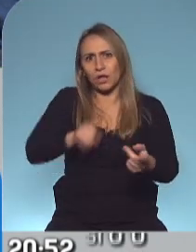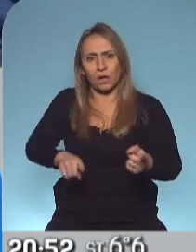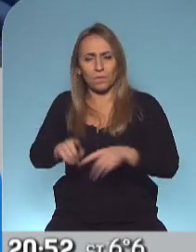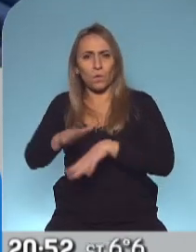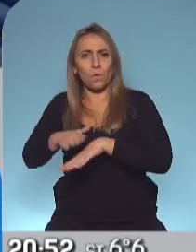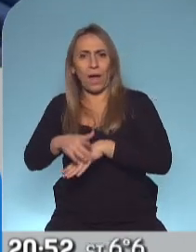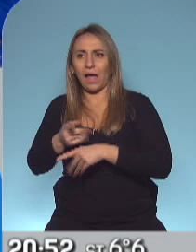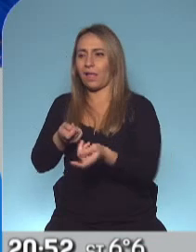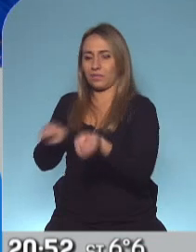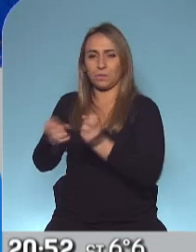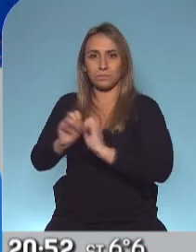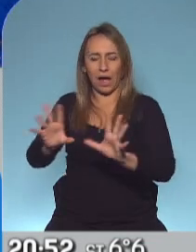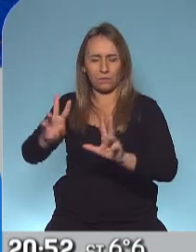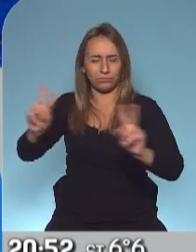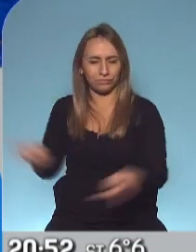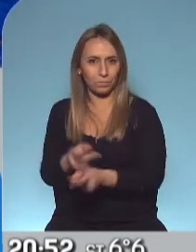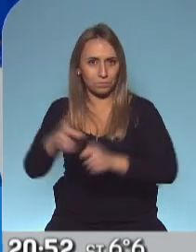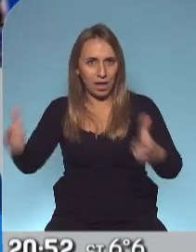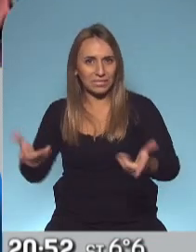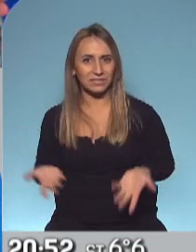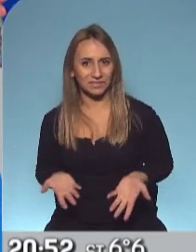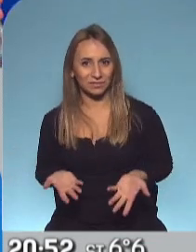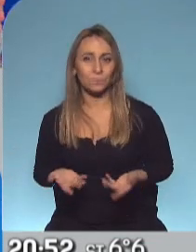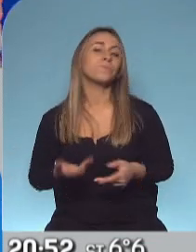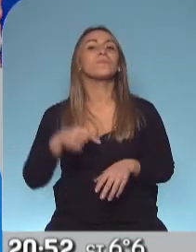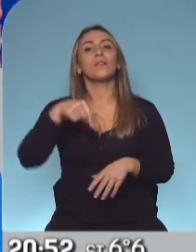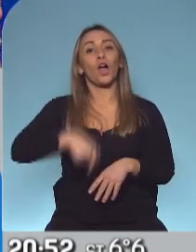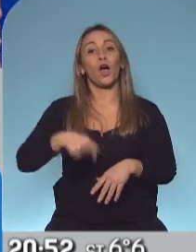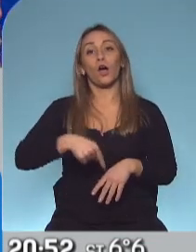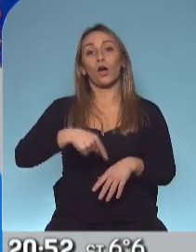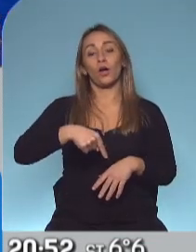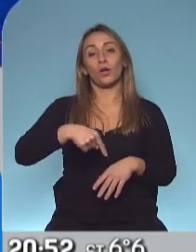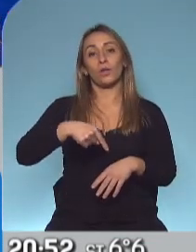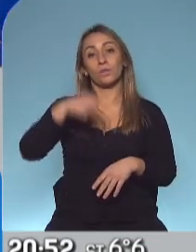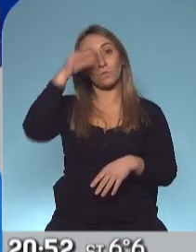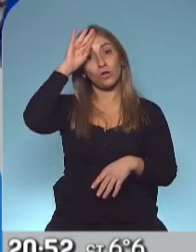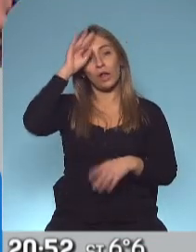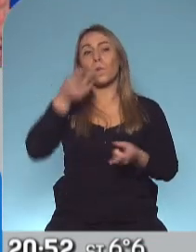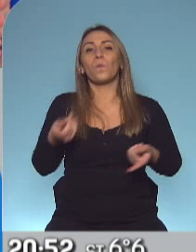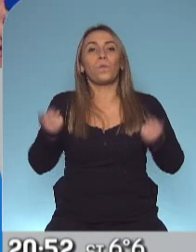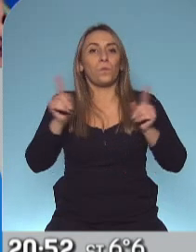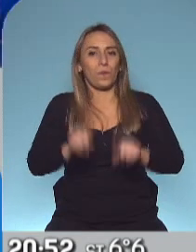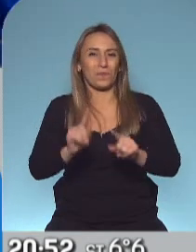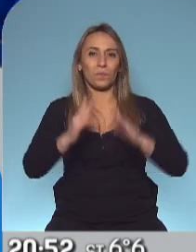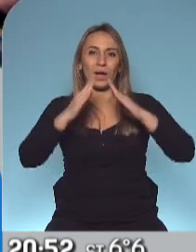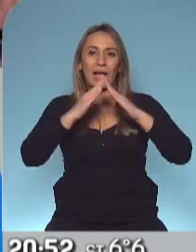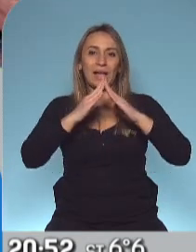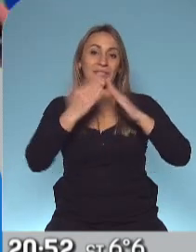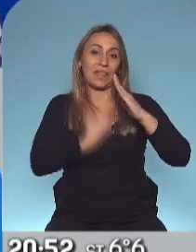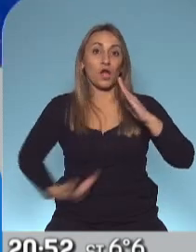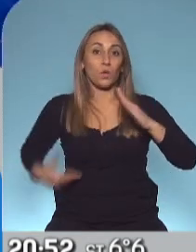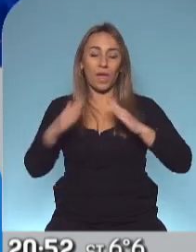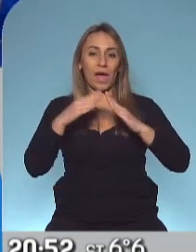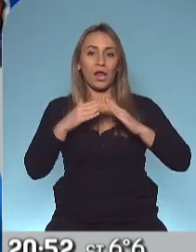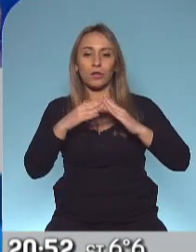puede generar también. Sí, un Bolsonaro, un Jair Bolsonaro que salió, hoy fue su primer día de vuelta por fuera del Palacio, salió del